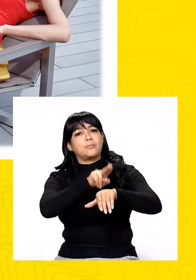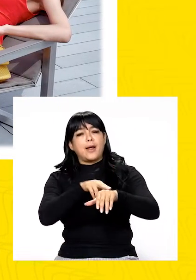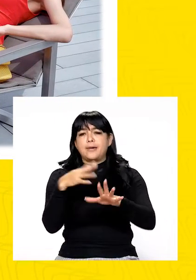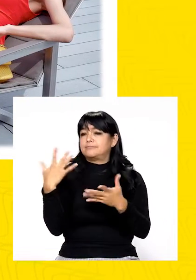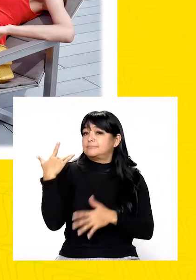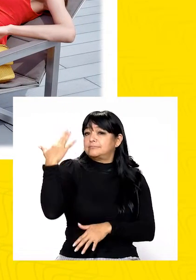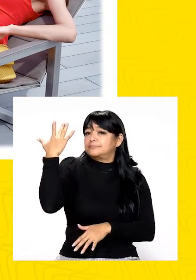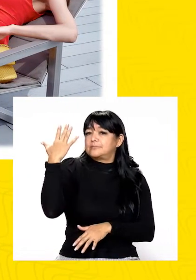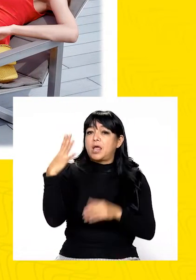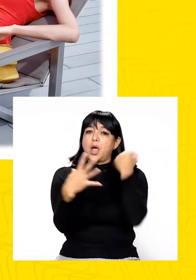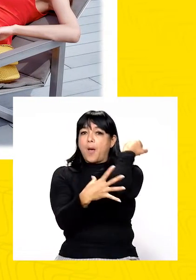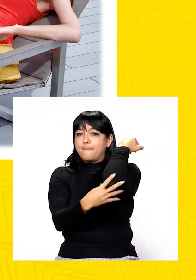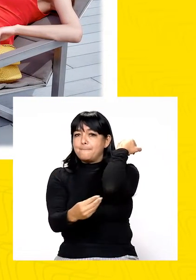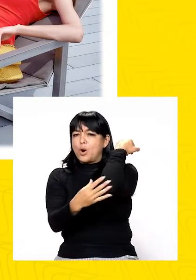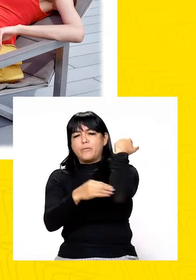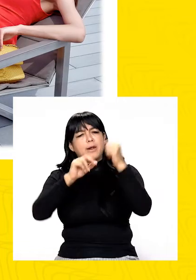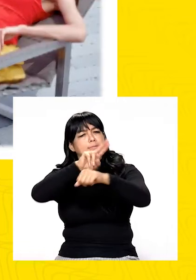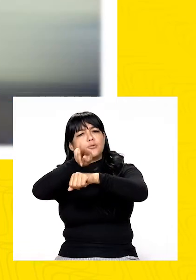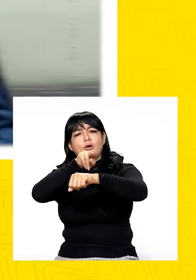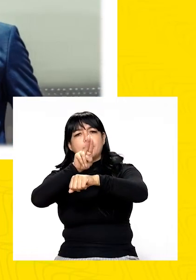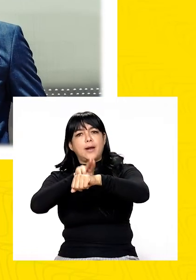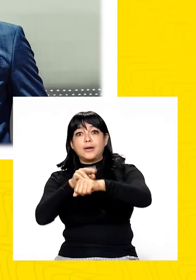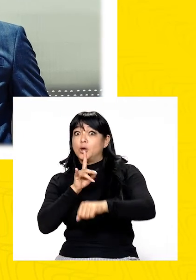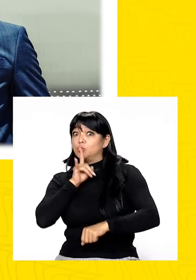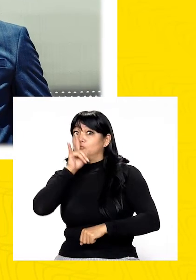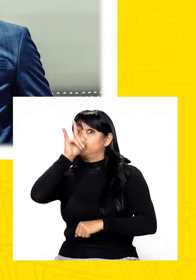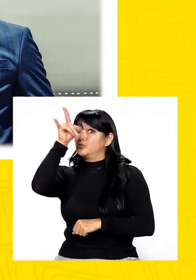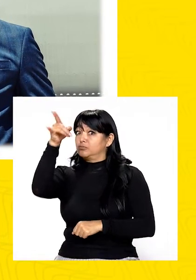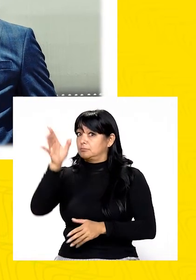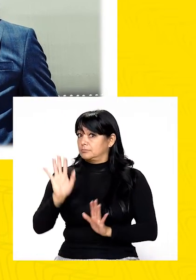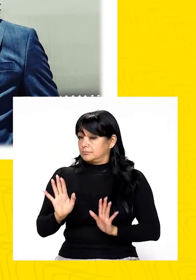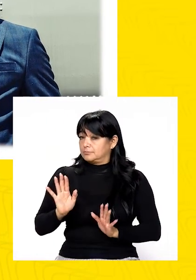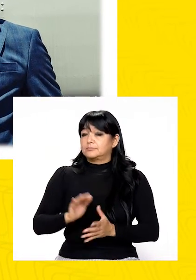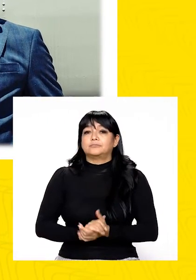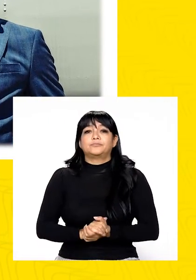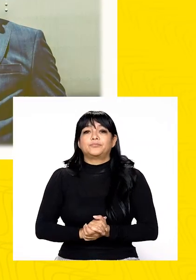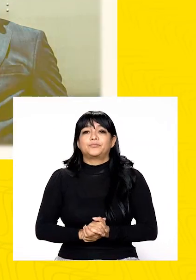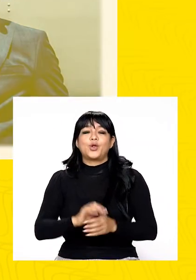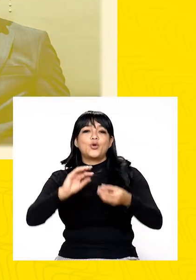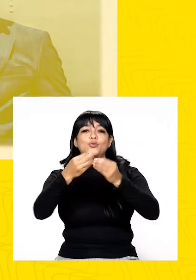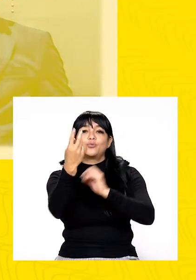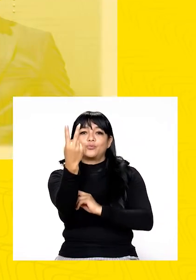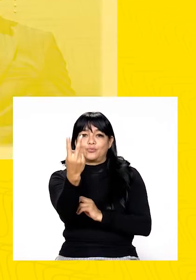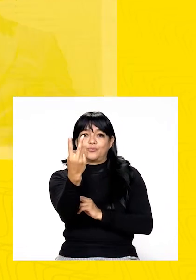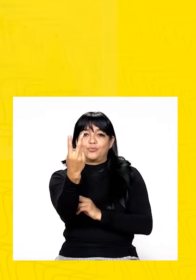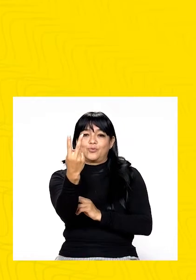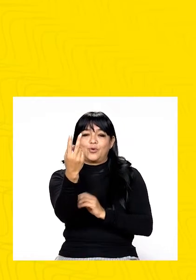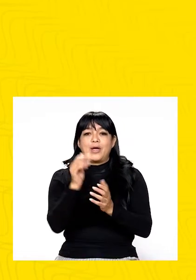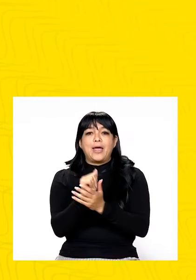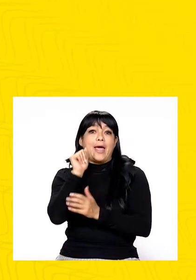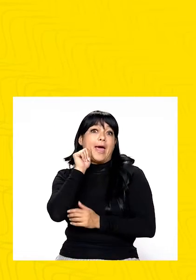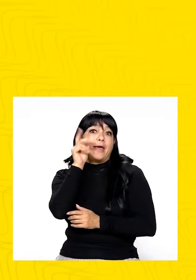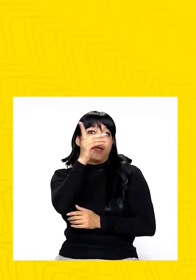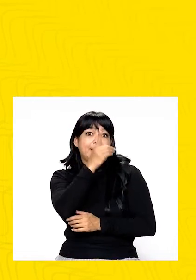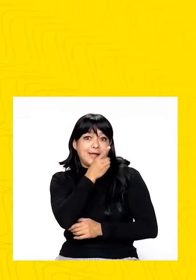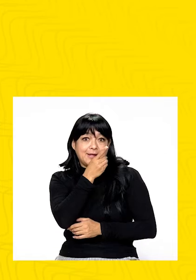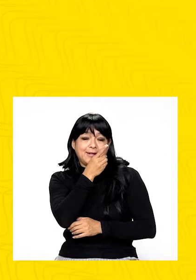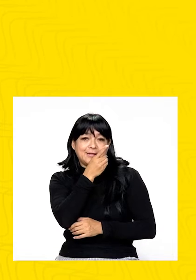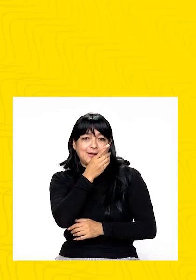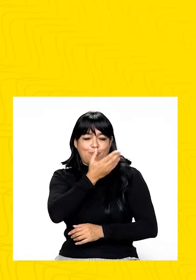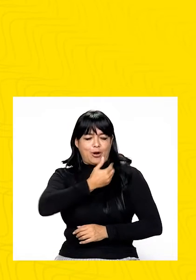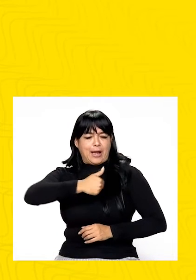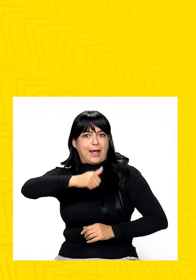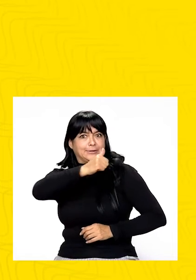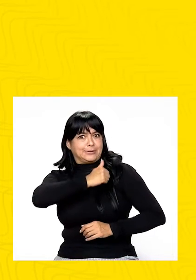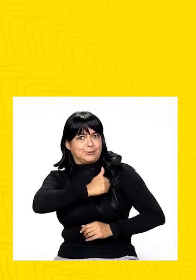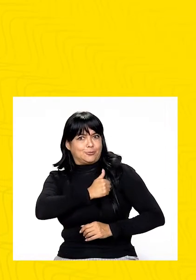de vestir, discreta, elegante, pobre, sencillo, sofisticado. Número 2.